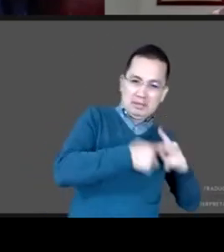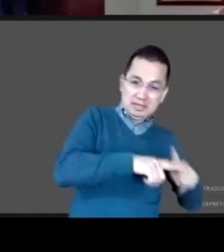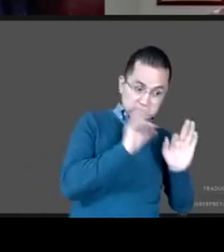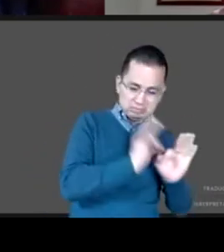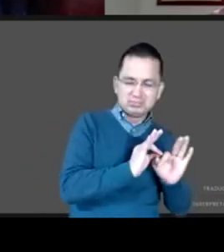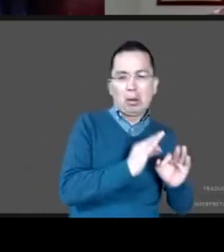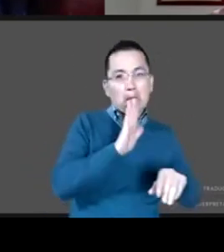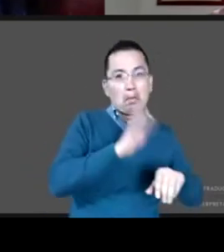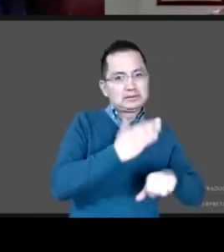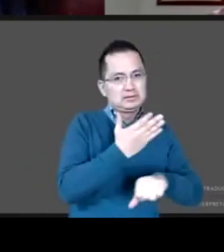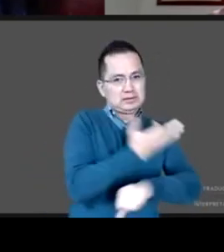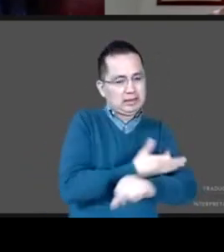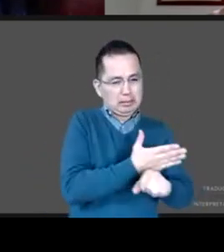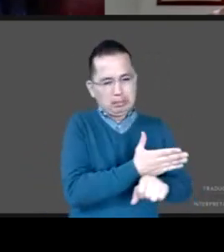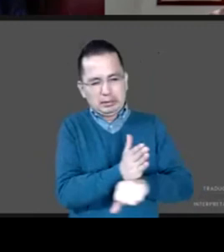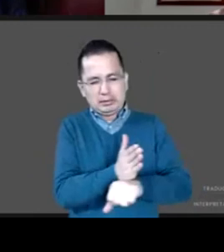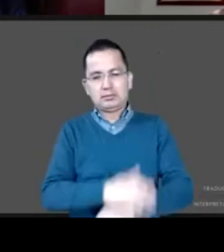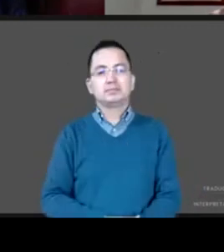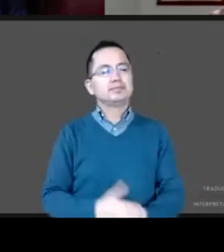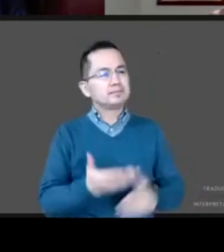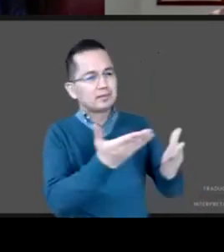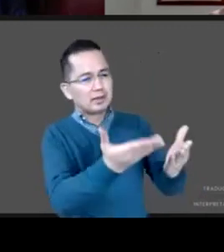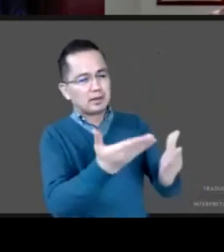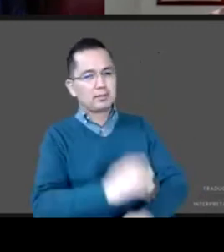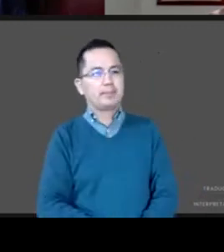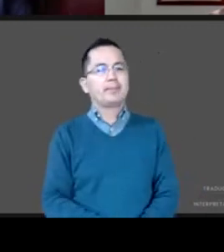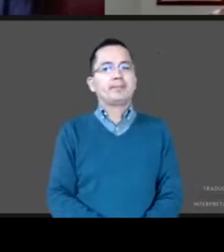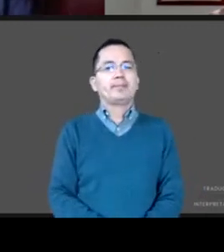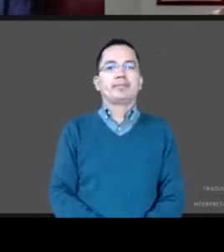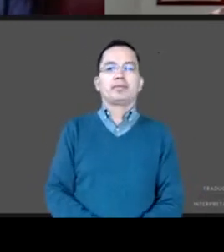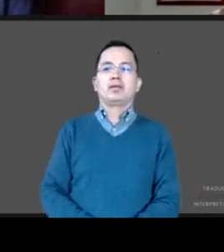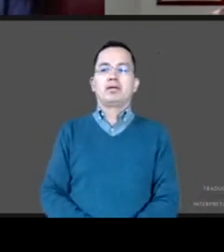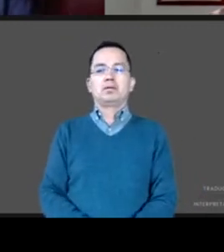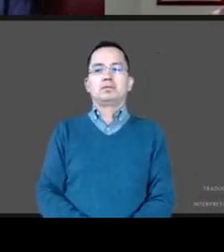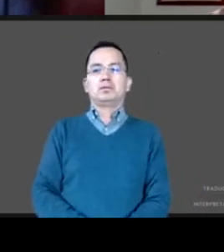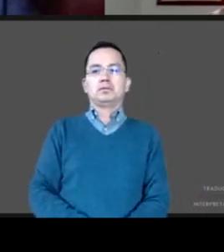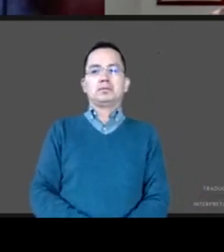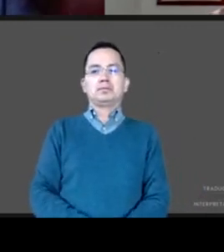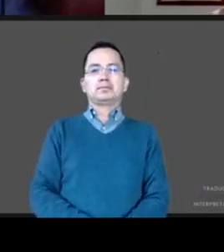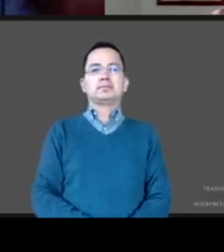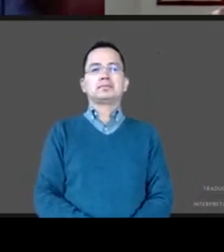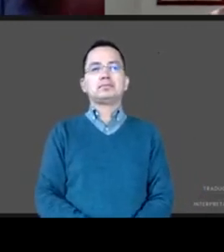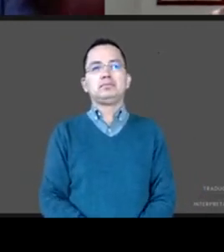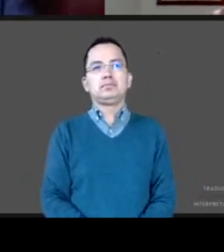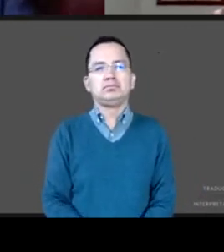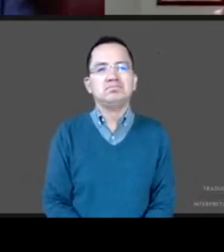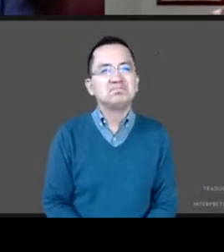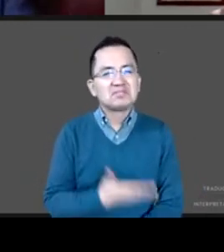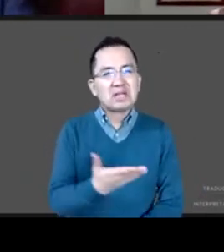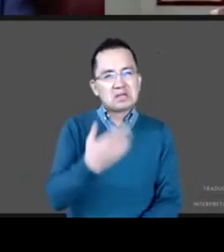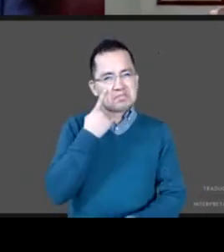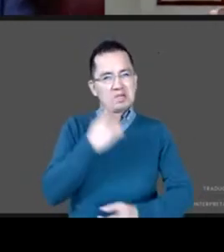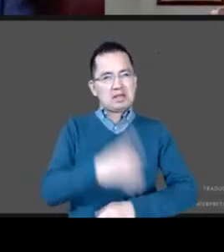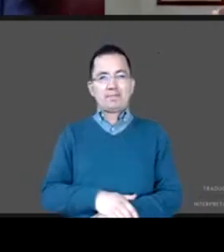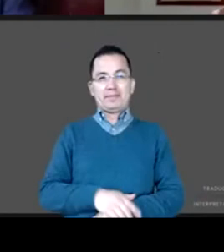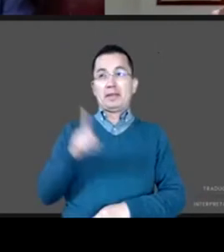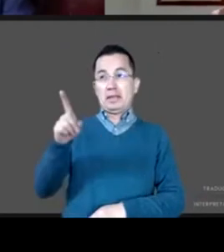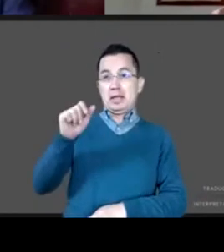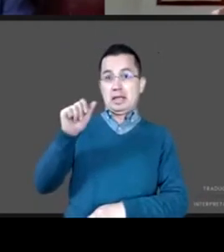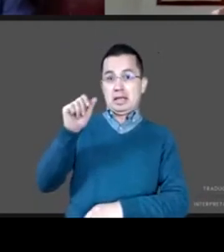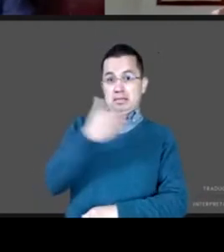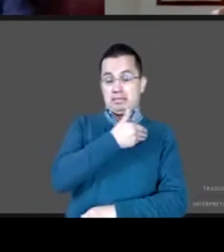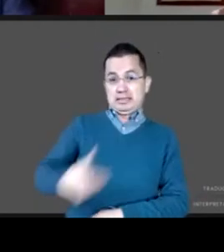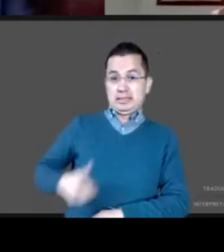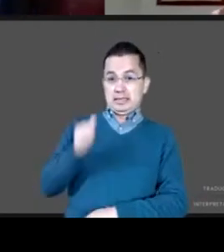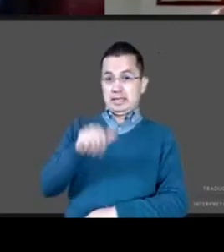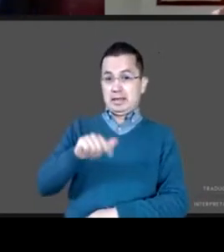Fuentes. Por una parte hay un enorme... Déjame ponerlo así. El presidente Andrés Manuel López Obrador se equivoca. La